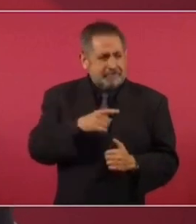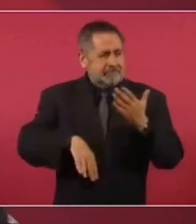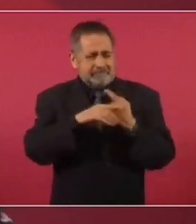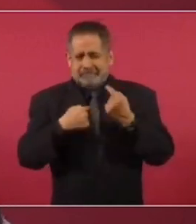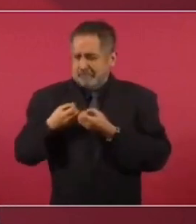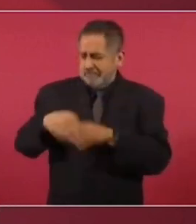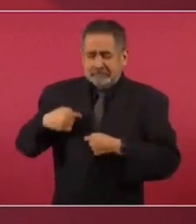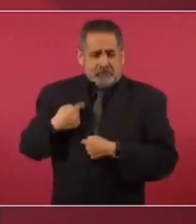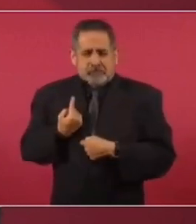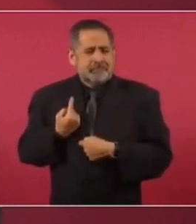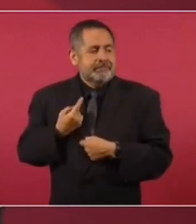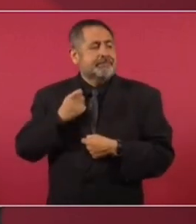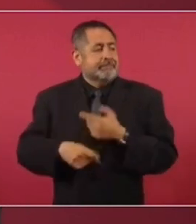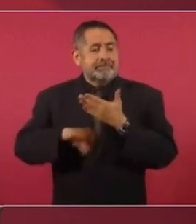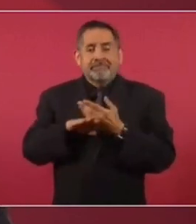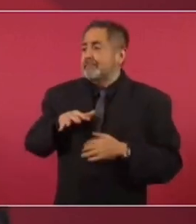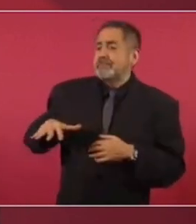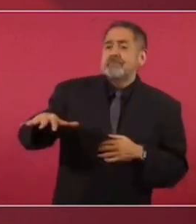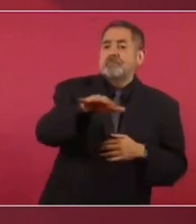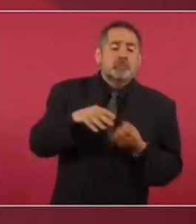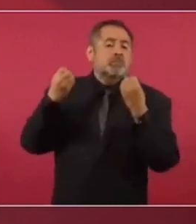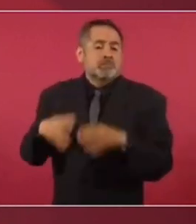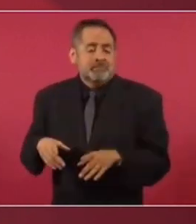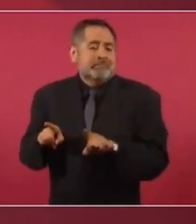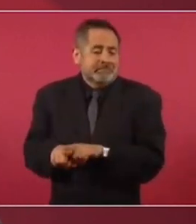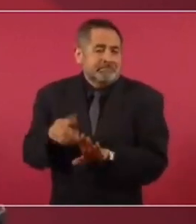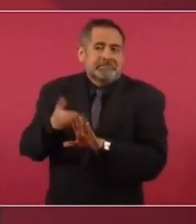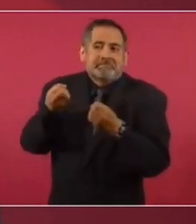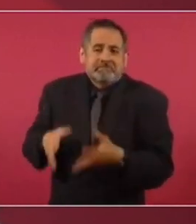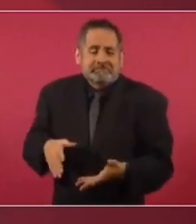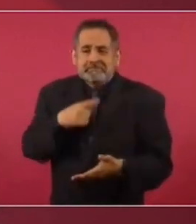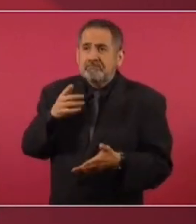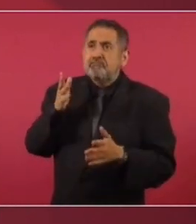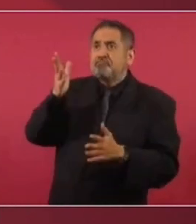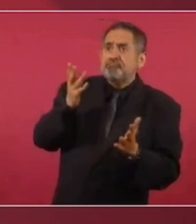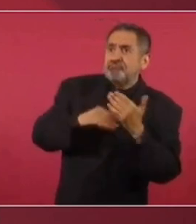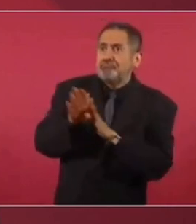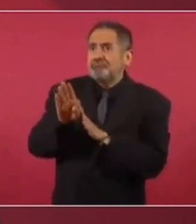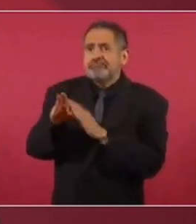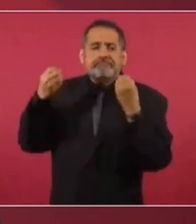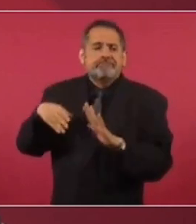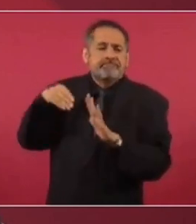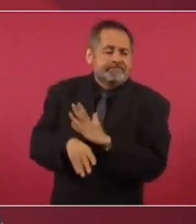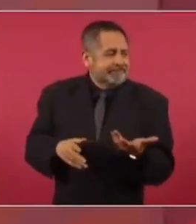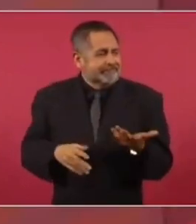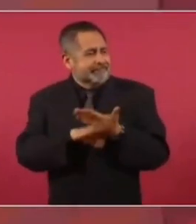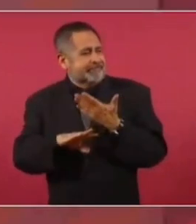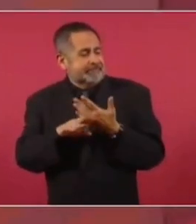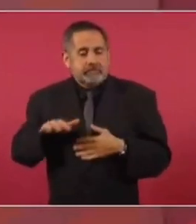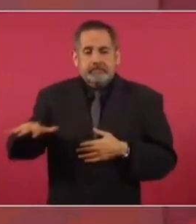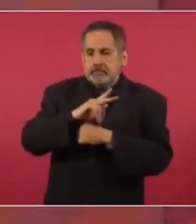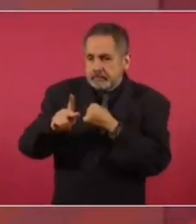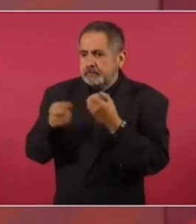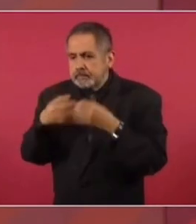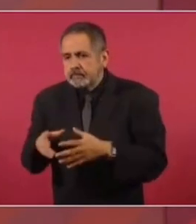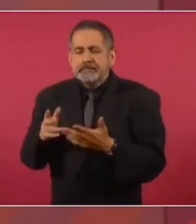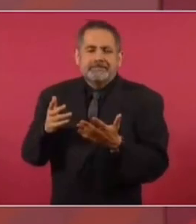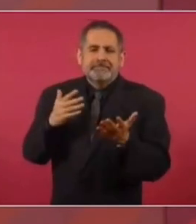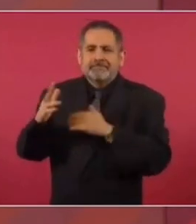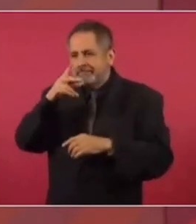afectarnos a nosotros, sino que también afectan el desarrollo de los pueblos, de los países,